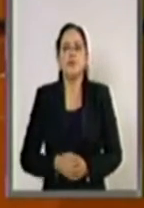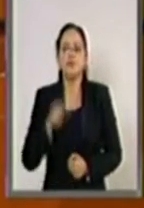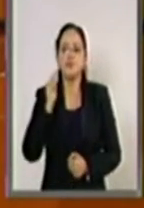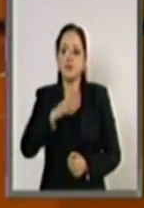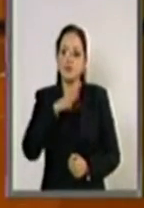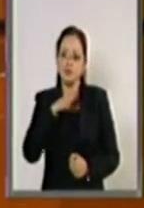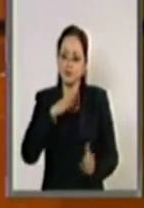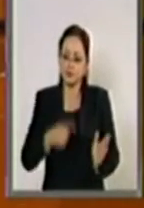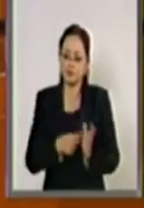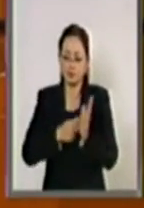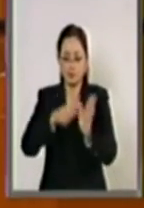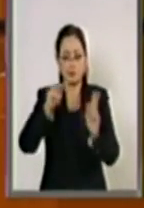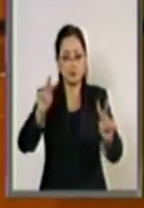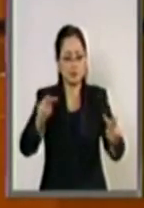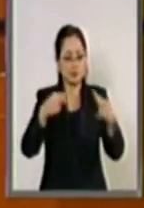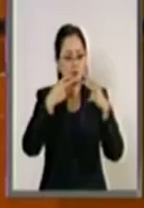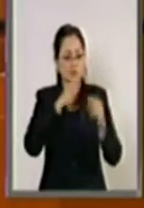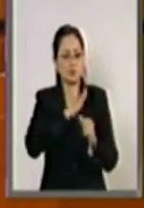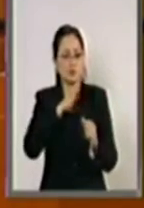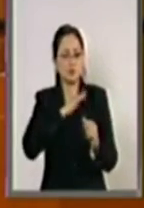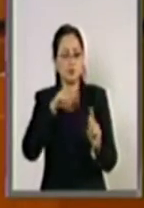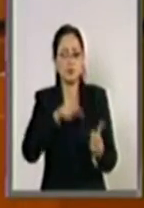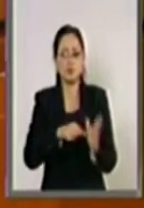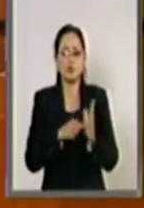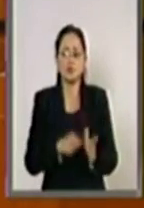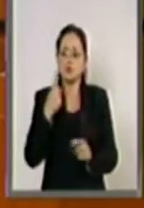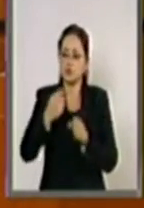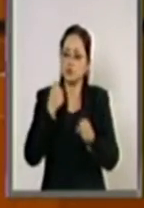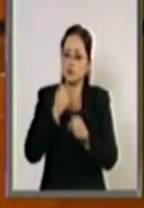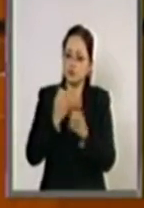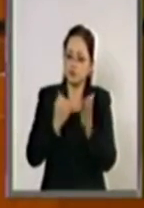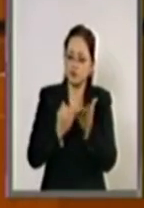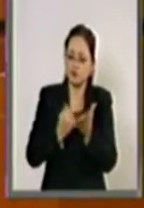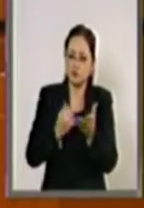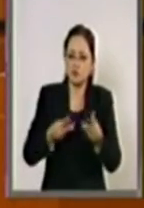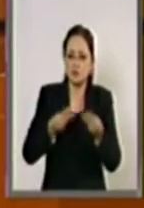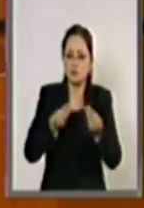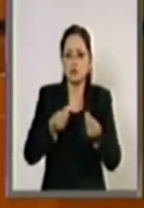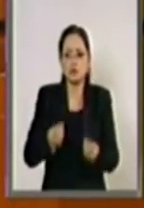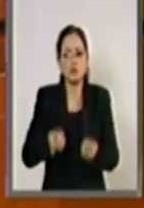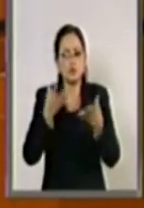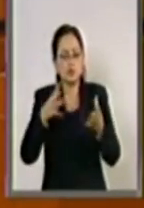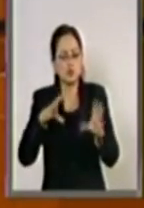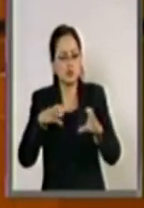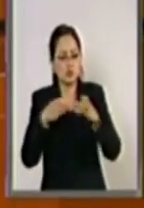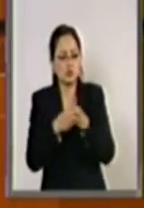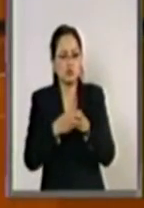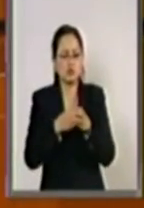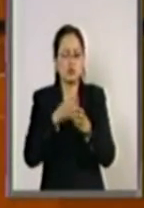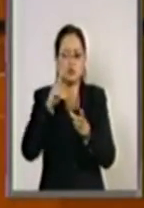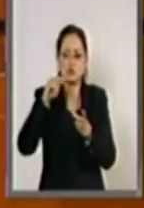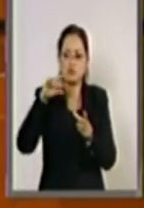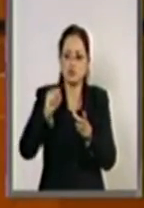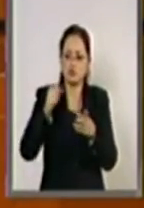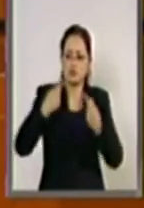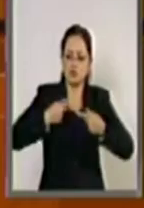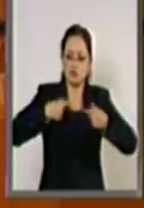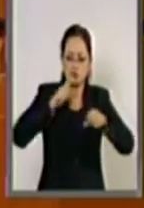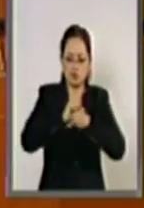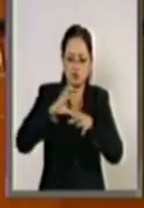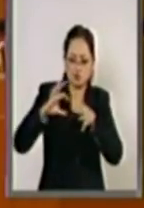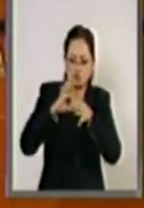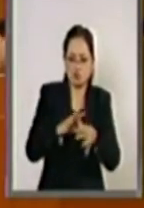disponibles al público, así como la declaración anual de impuestos, con excepción de datos personales sensibles conforme a